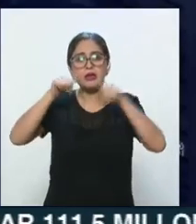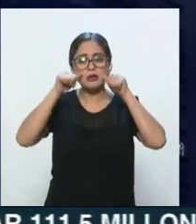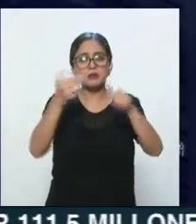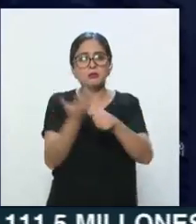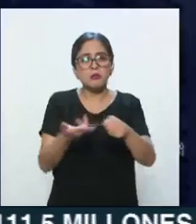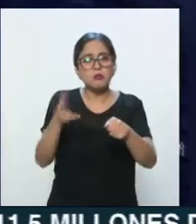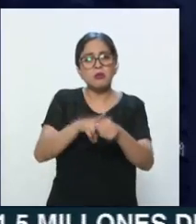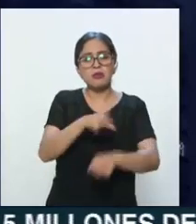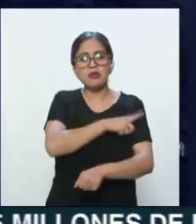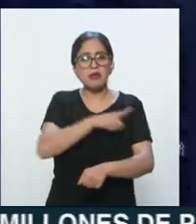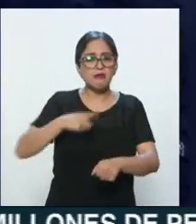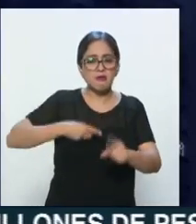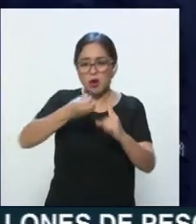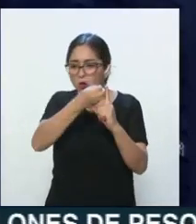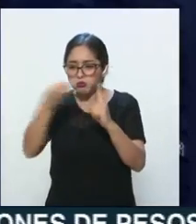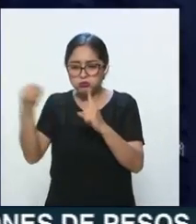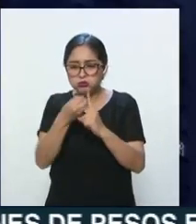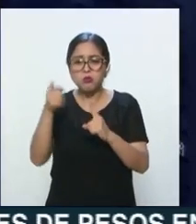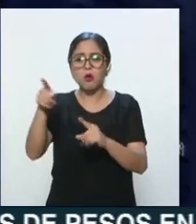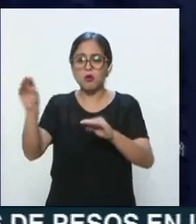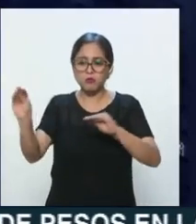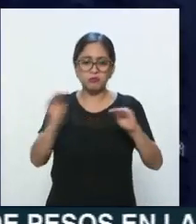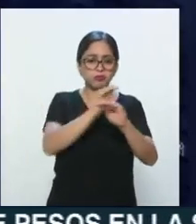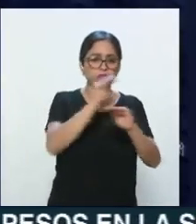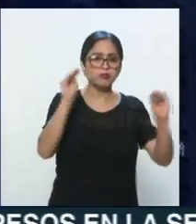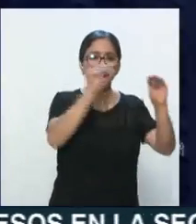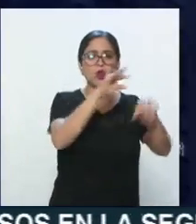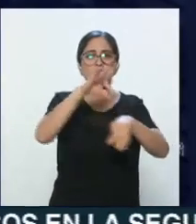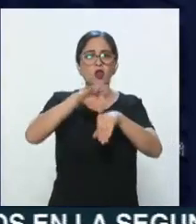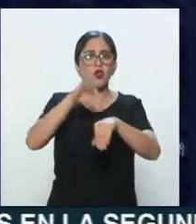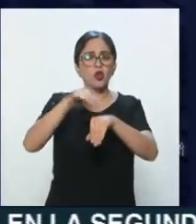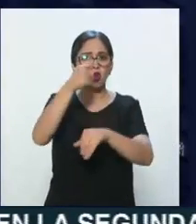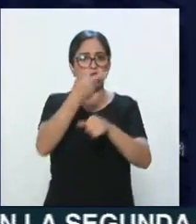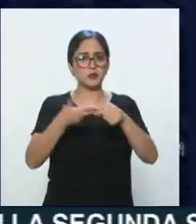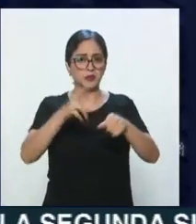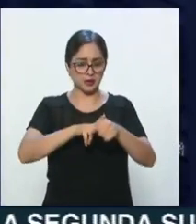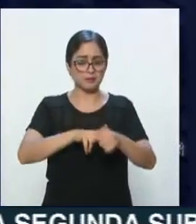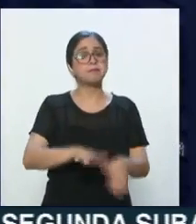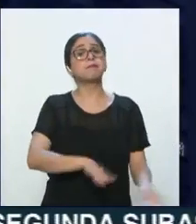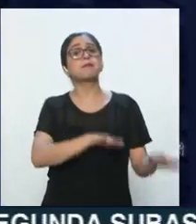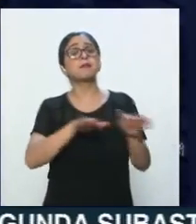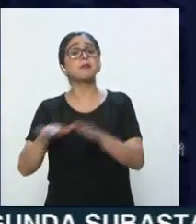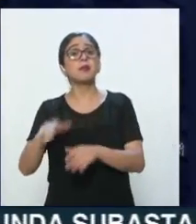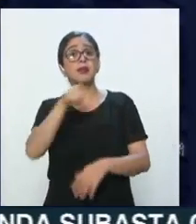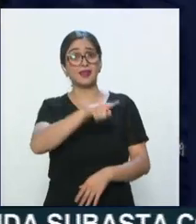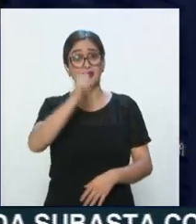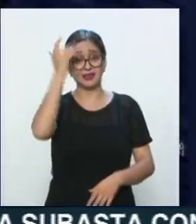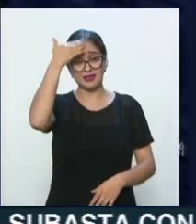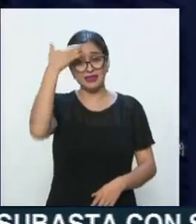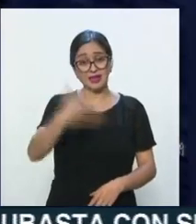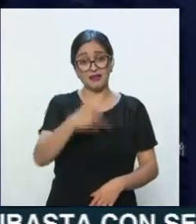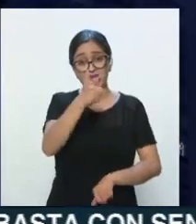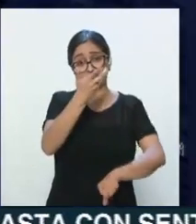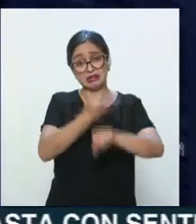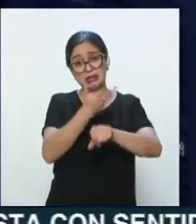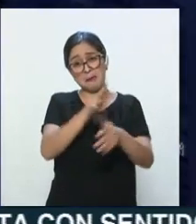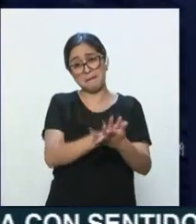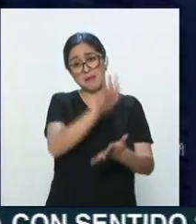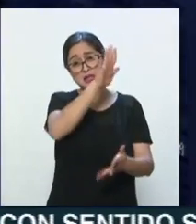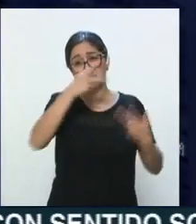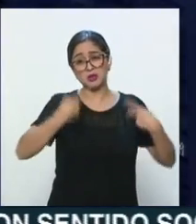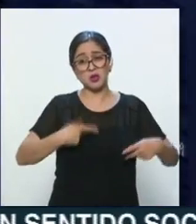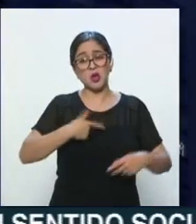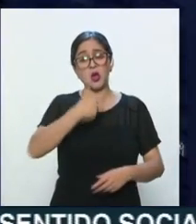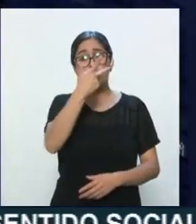reorganización de profesionales de la salud. Estados Unidos, este es el país epicentro de la pandemia y la ciudad de Nueva York, con 8.6